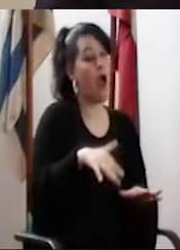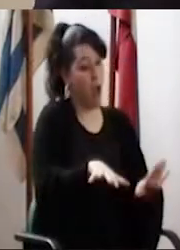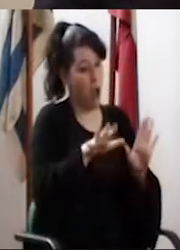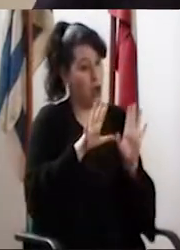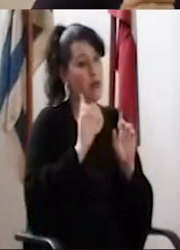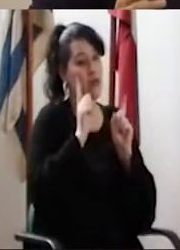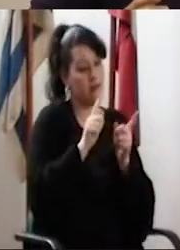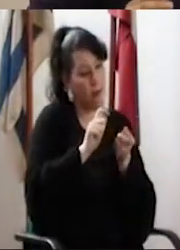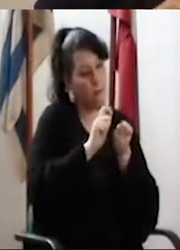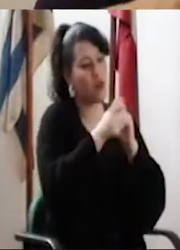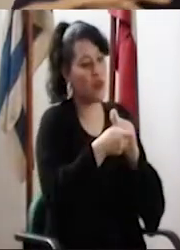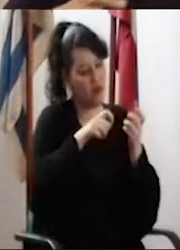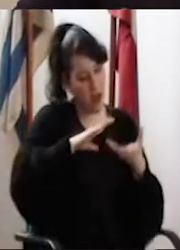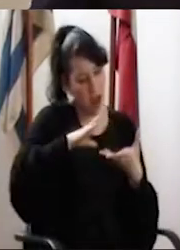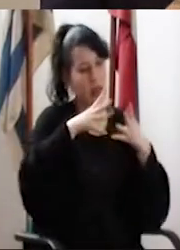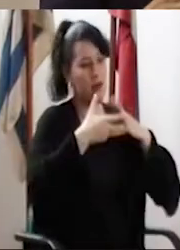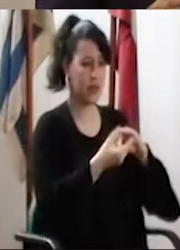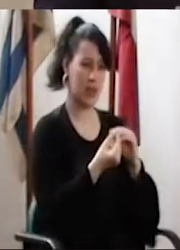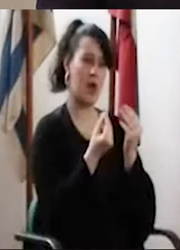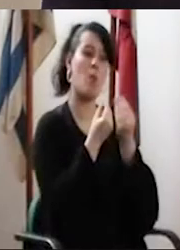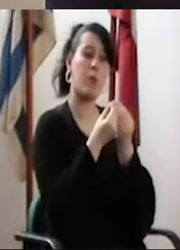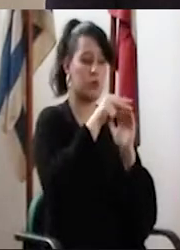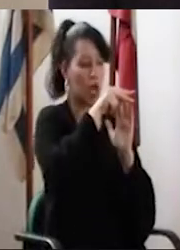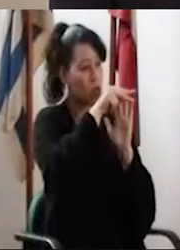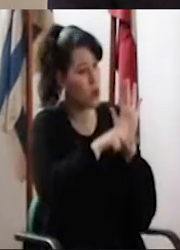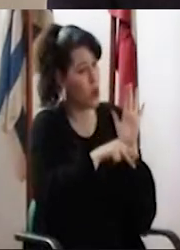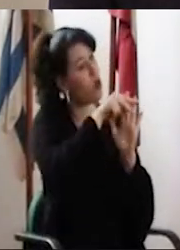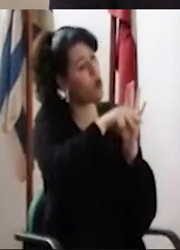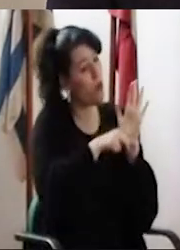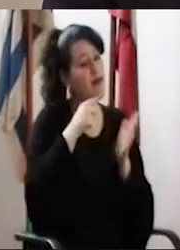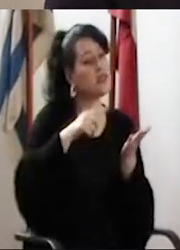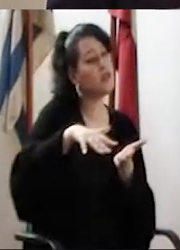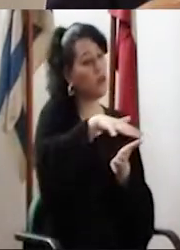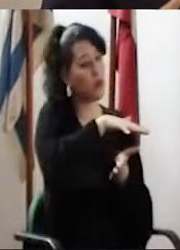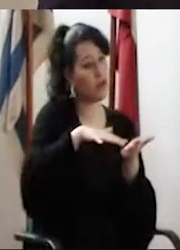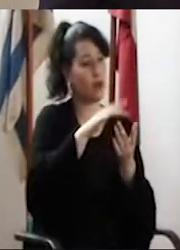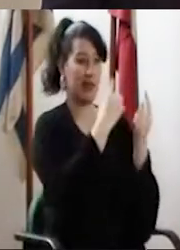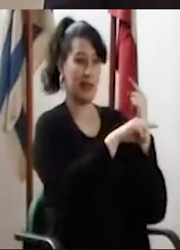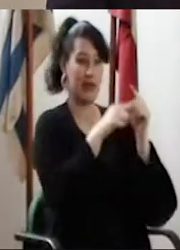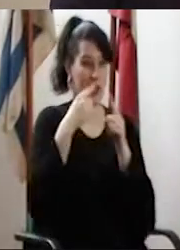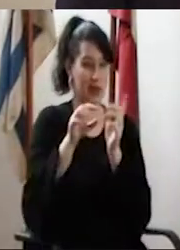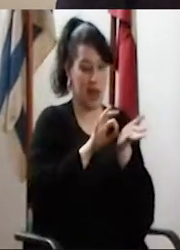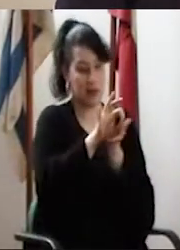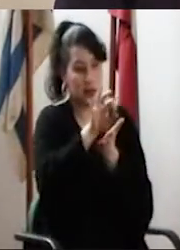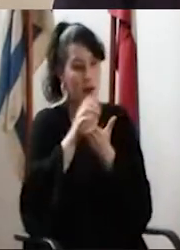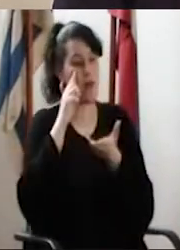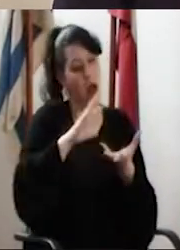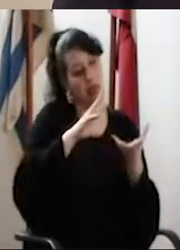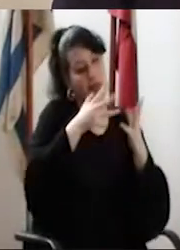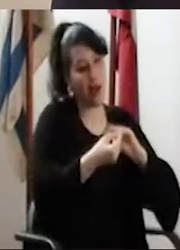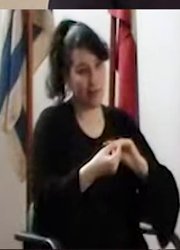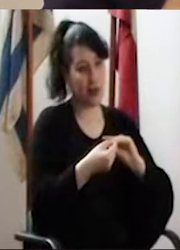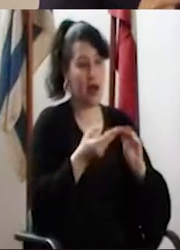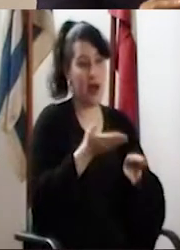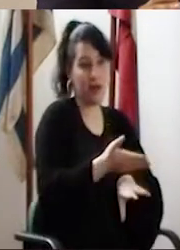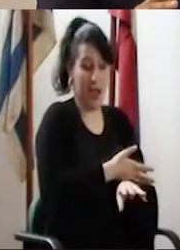¿sí? Hay que tener modificadas y adaptadas una cantidad de normas y de situaciones en los distintos servicios.